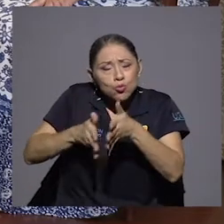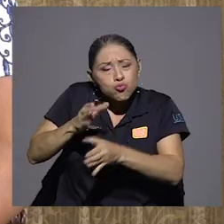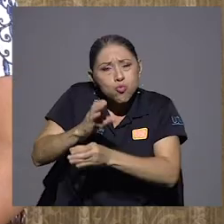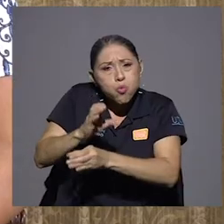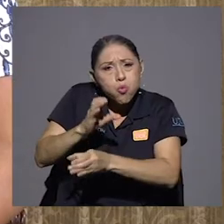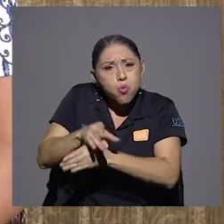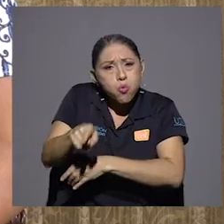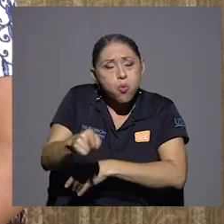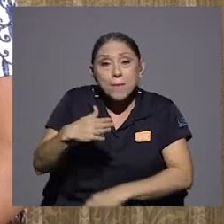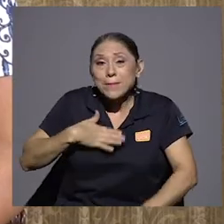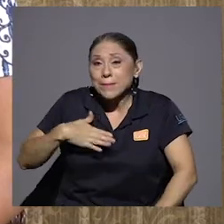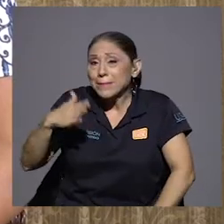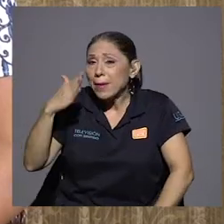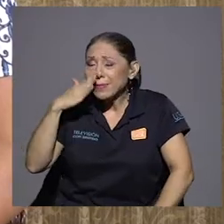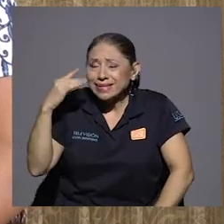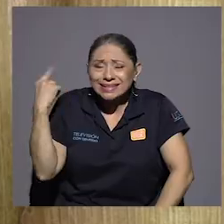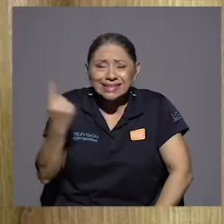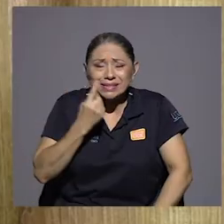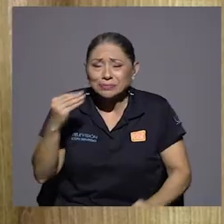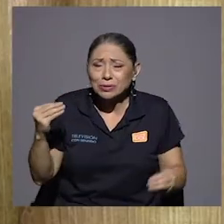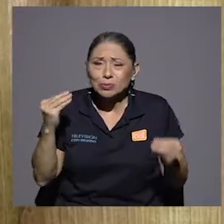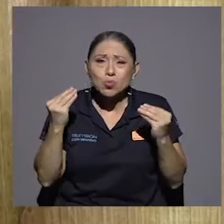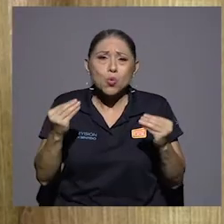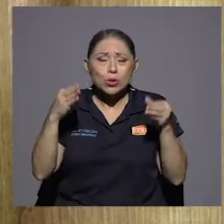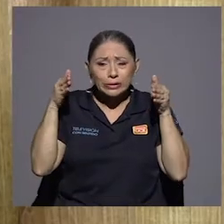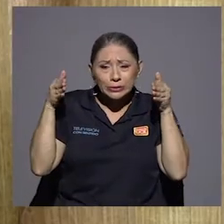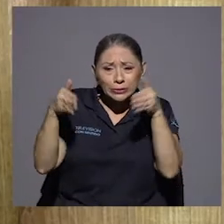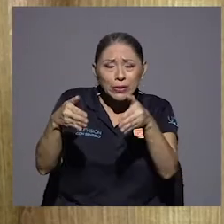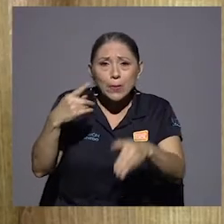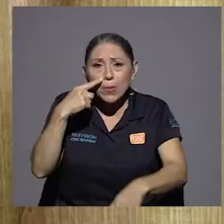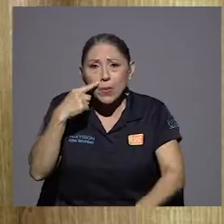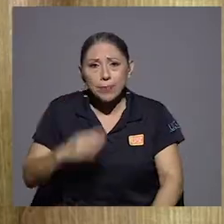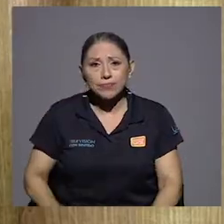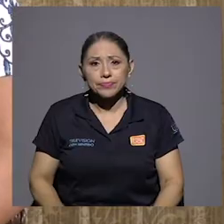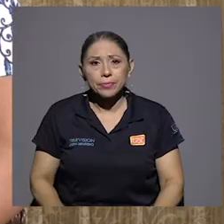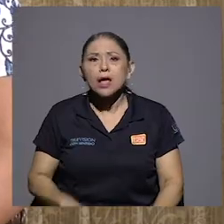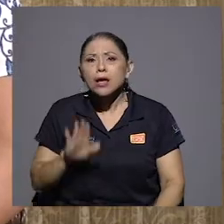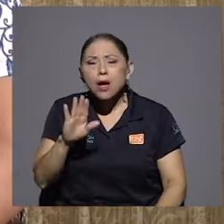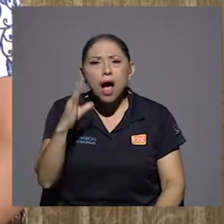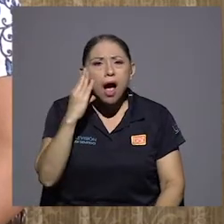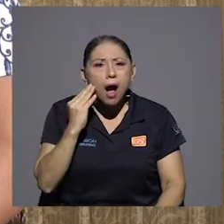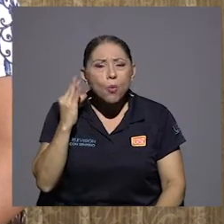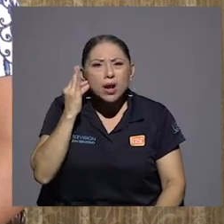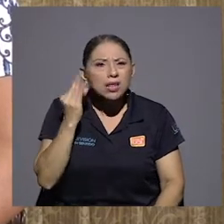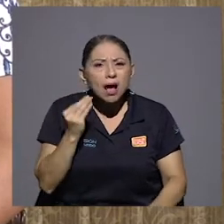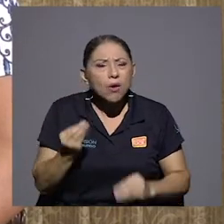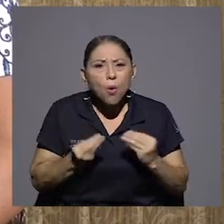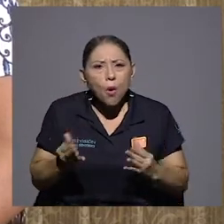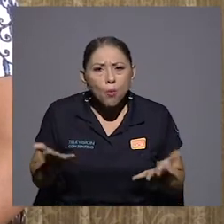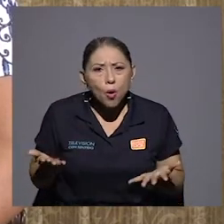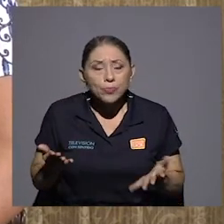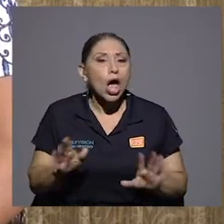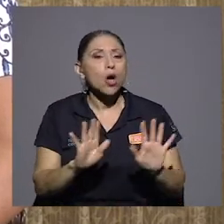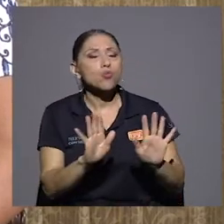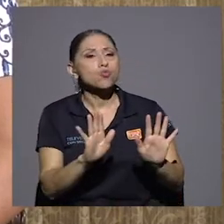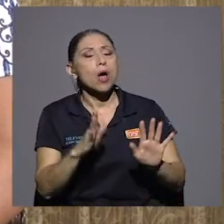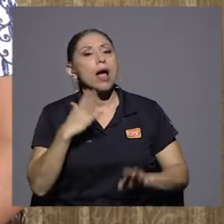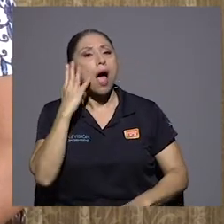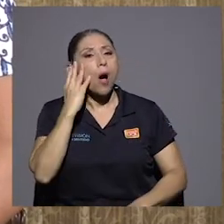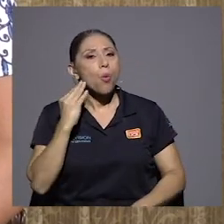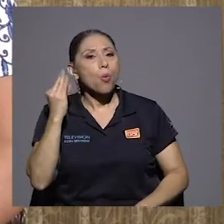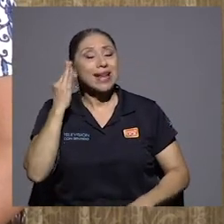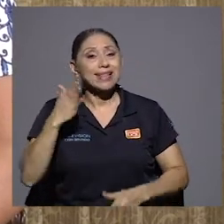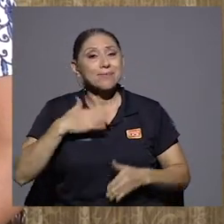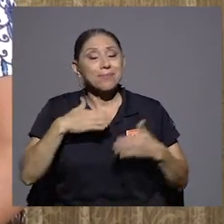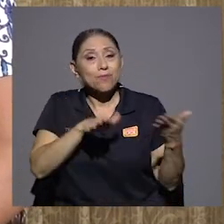ella era muy dedicada a papá. ¿Y cómo estaba su abuelita de salud en ese momento? No, mi papá no. Mi abuelita murió cuando